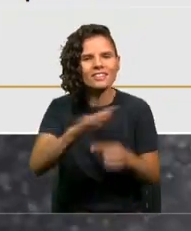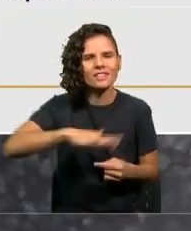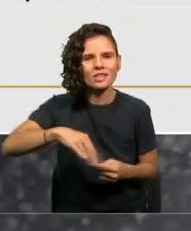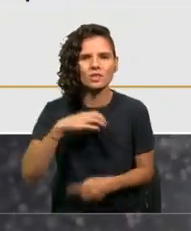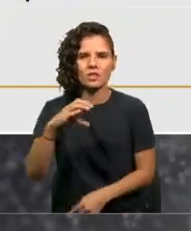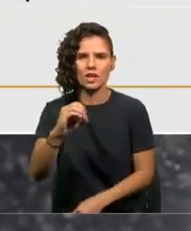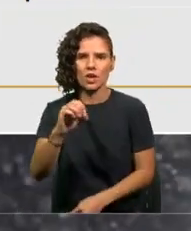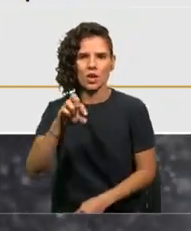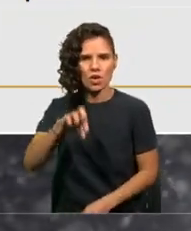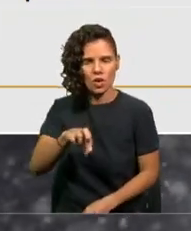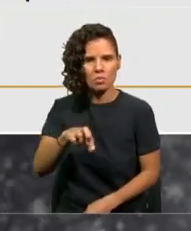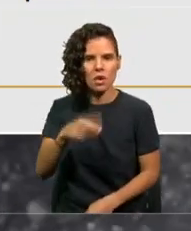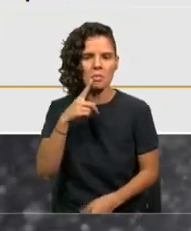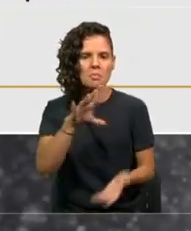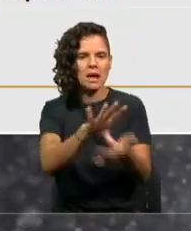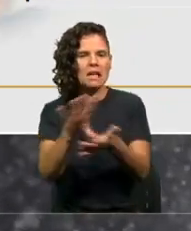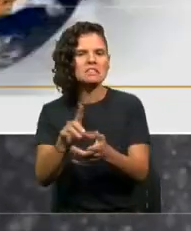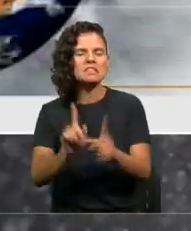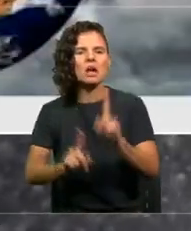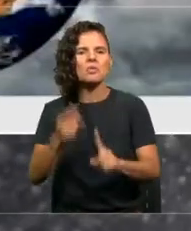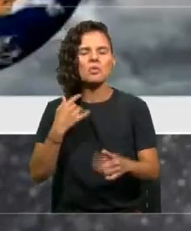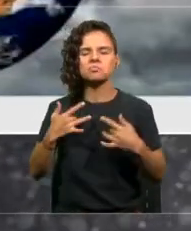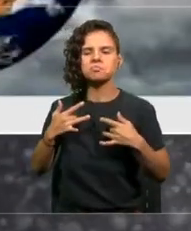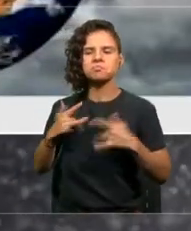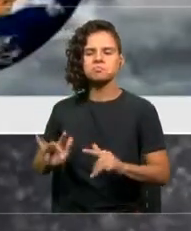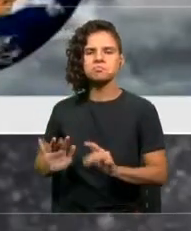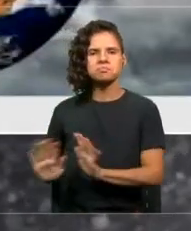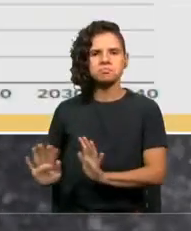países no quieren avanzar en tomar medidas.